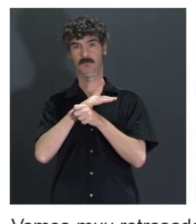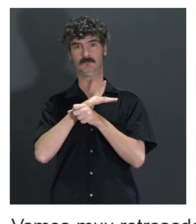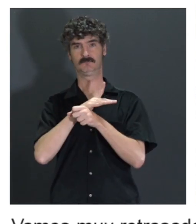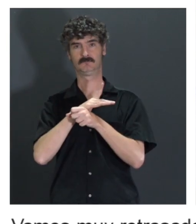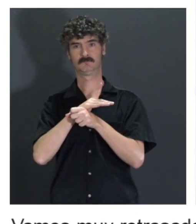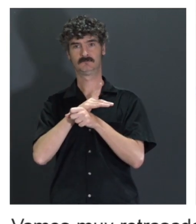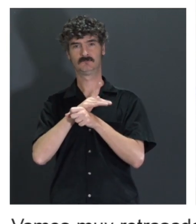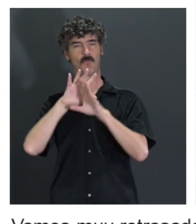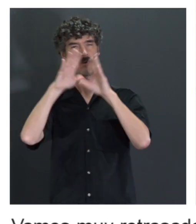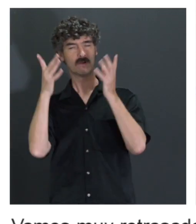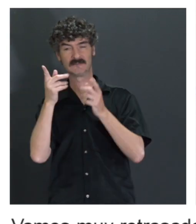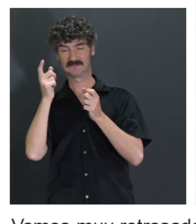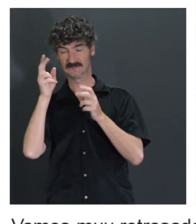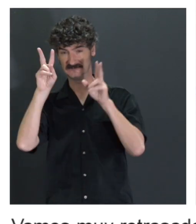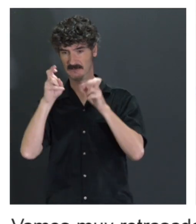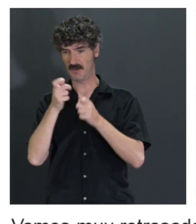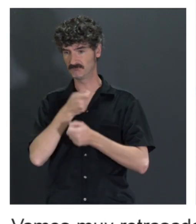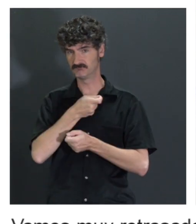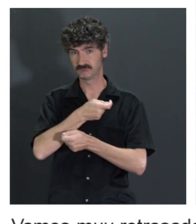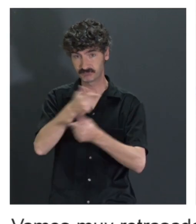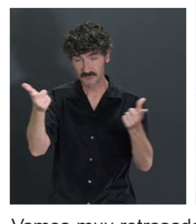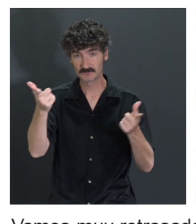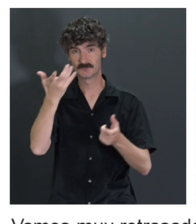cadena de suministro y en toda